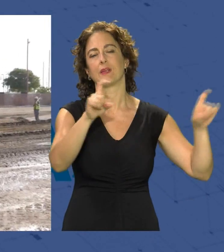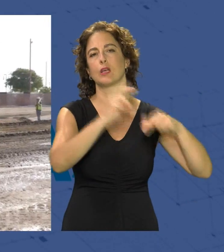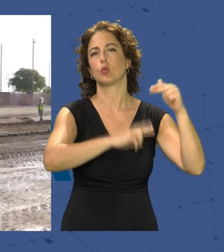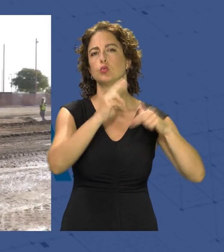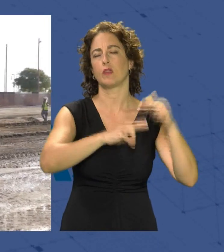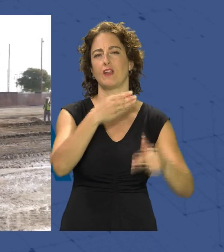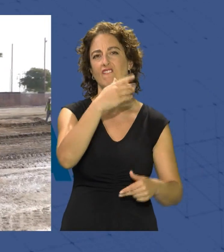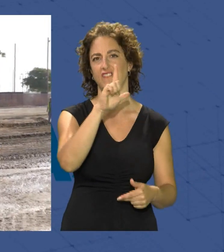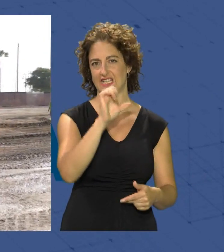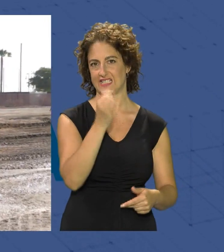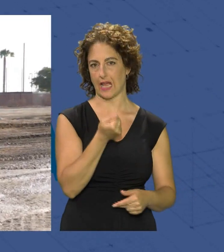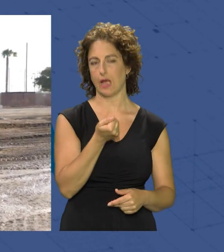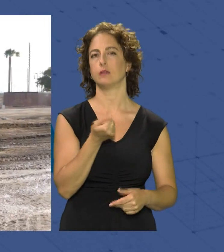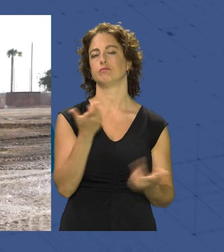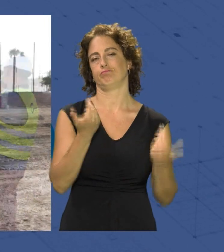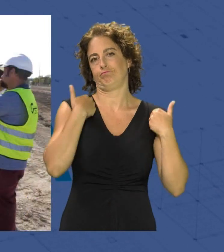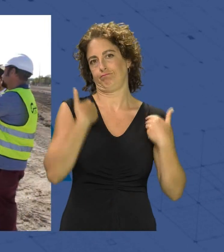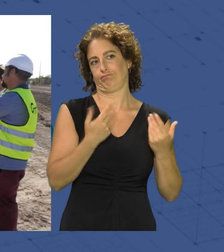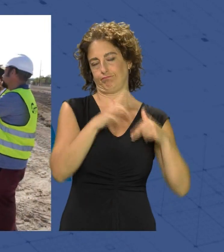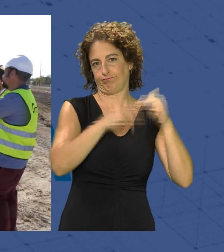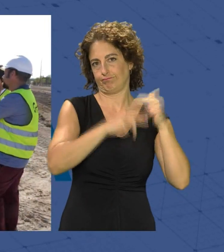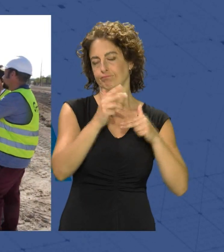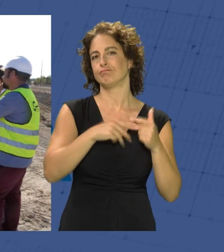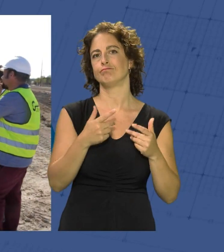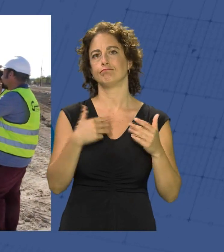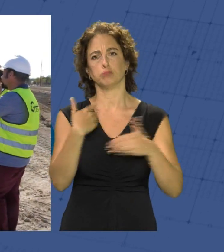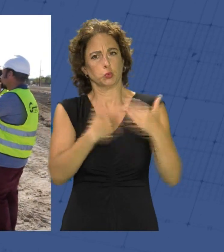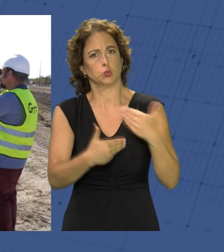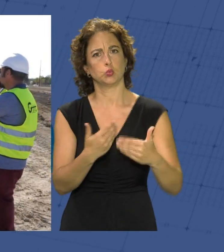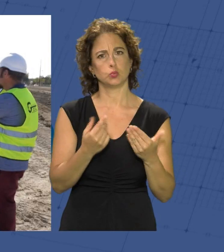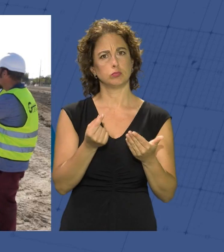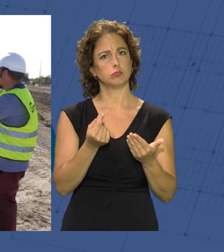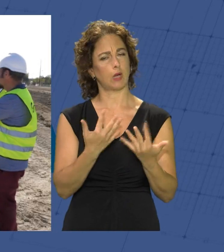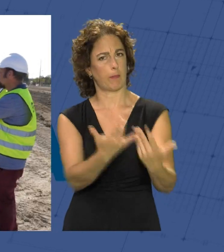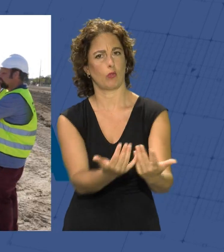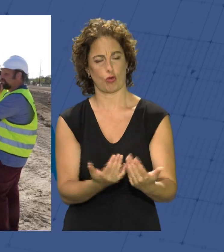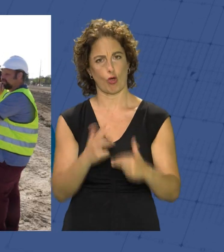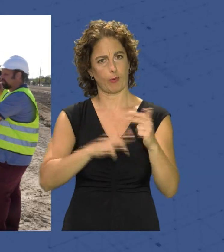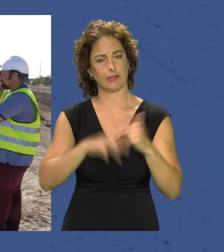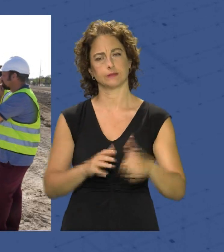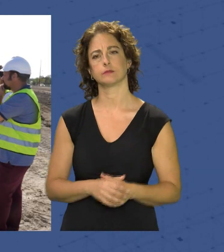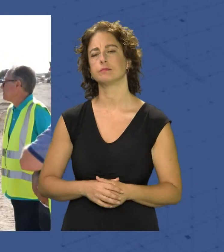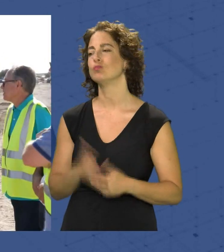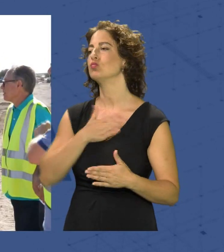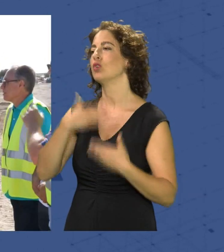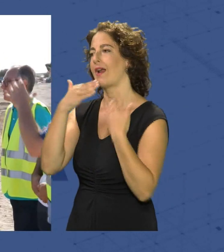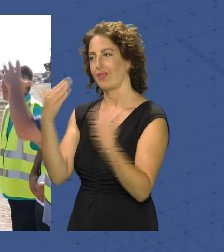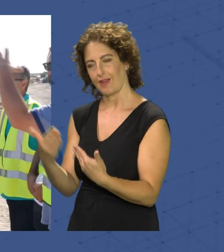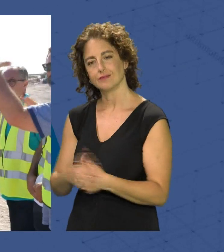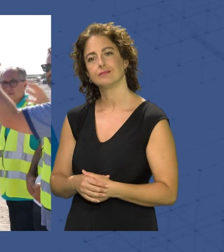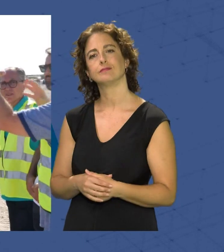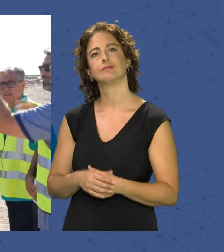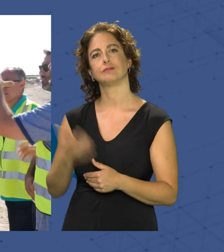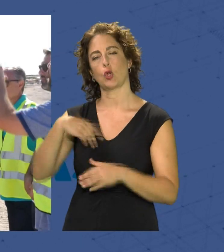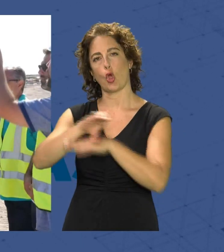Iglesa la Judicataria de los Trabajos su agilidad a la hora de acometer estas obras Quiero darle las gracias a la